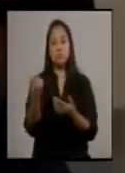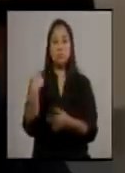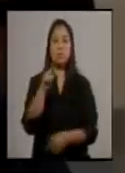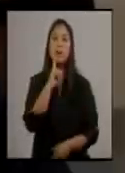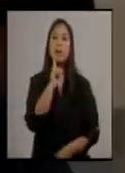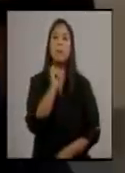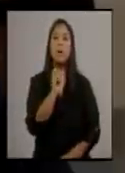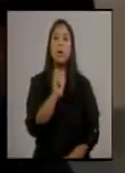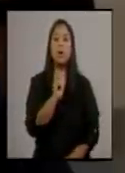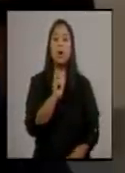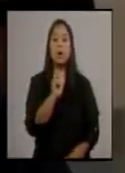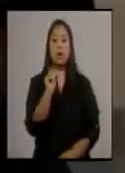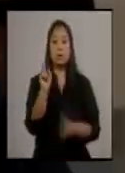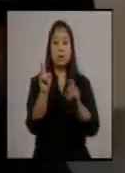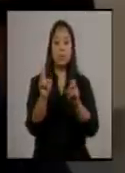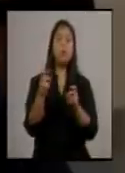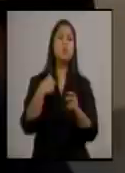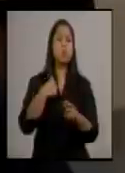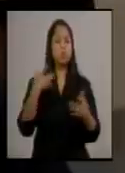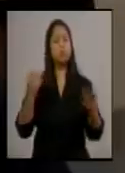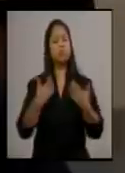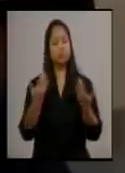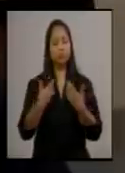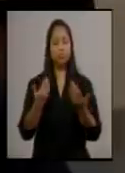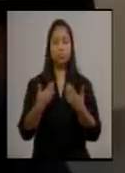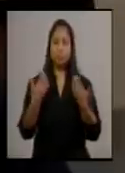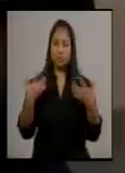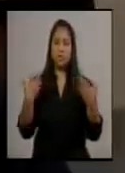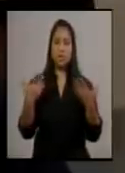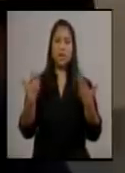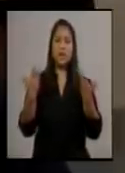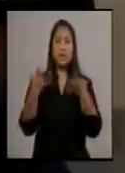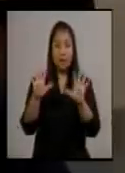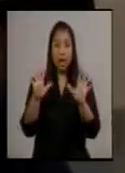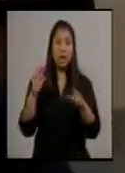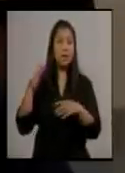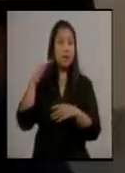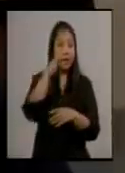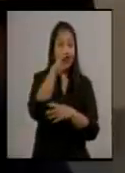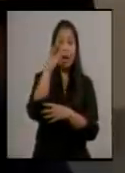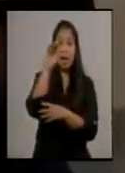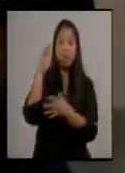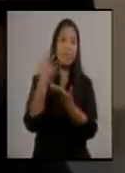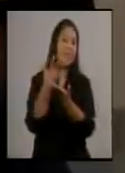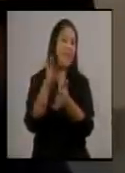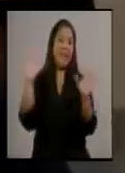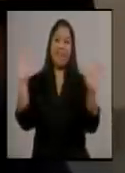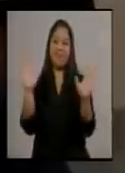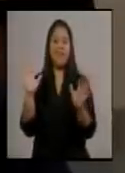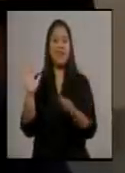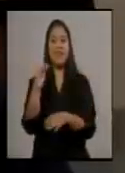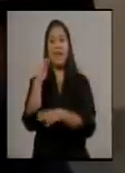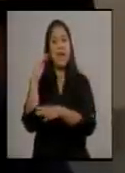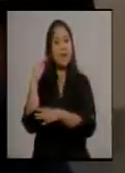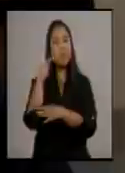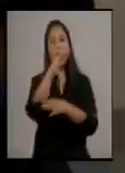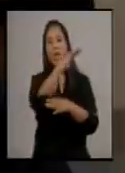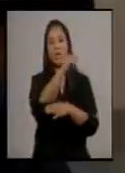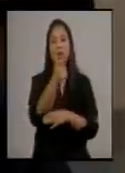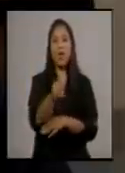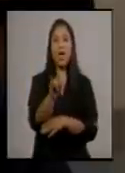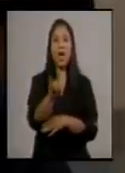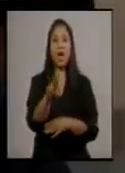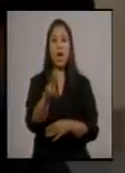cosas, contento y satisfecho que ya se logró abrir el aeropuerto, con todavía algunos